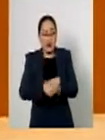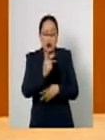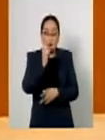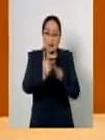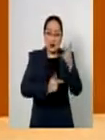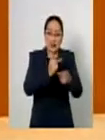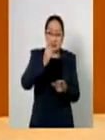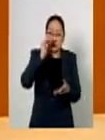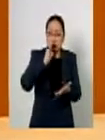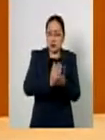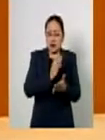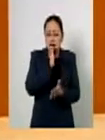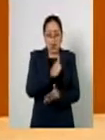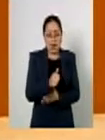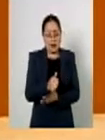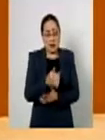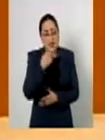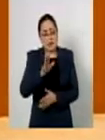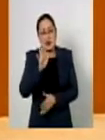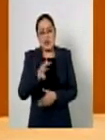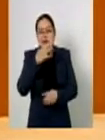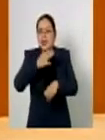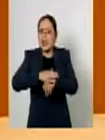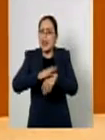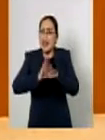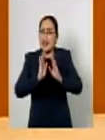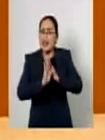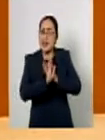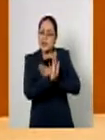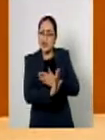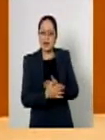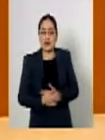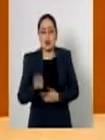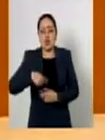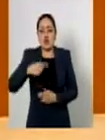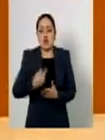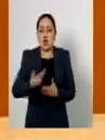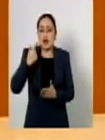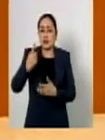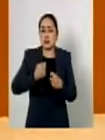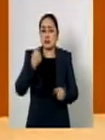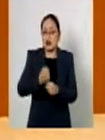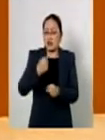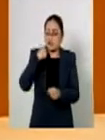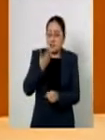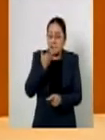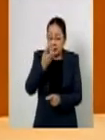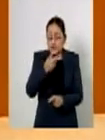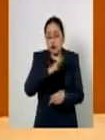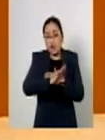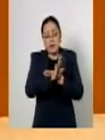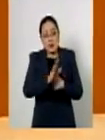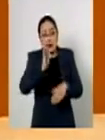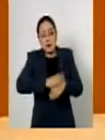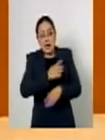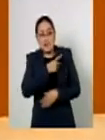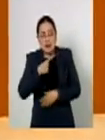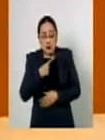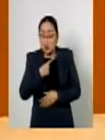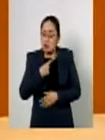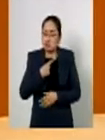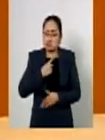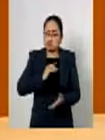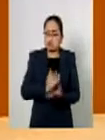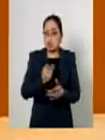preventivo como se buscaba cuando la propusimos el año pasado la justificación o explicación